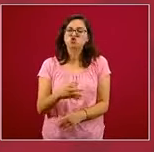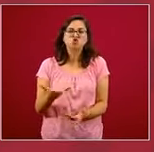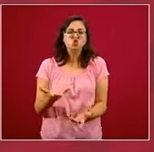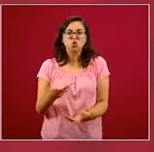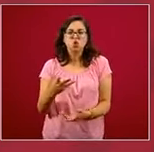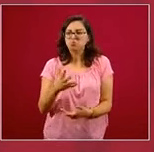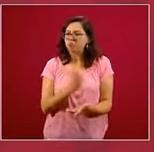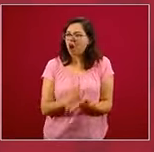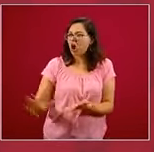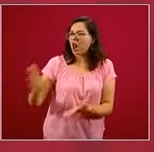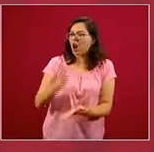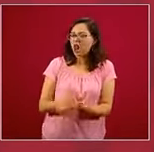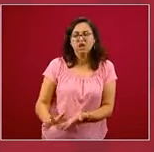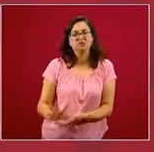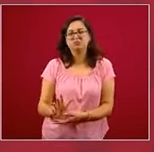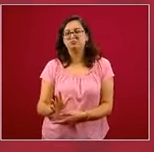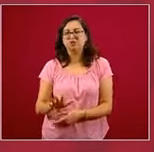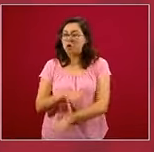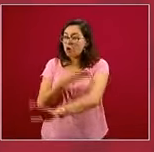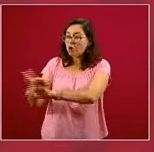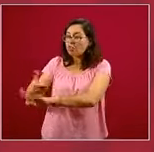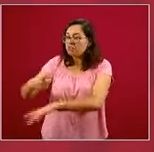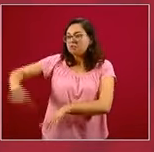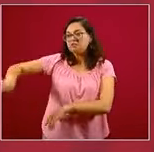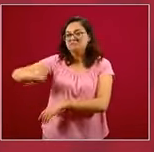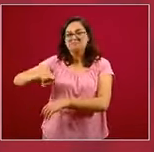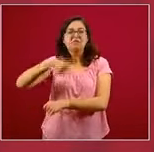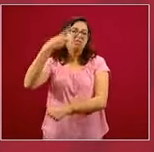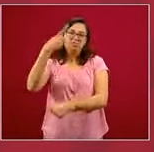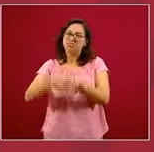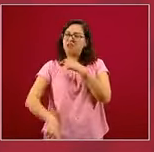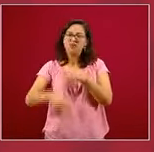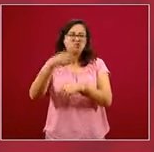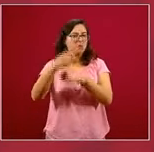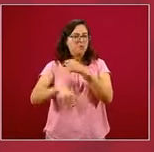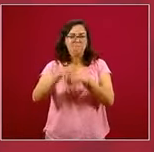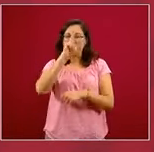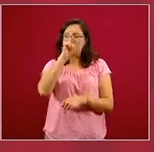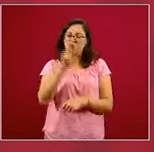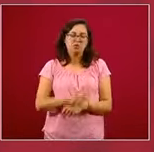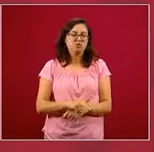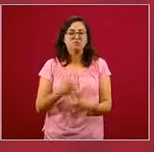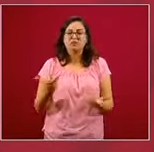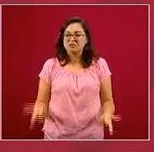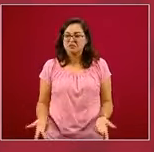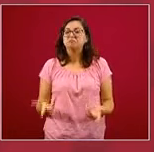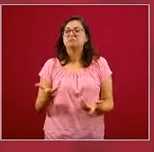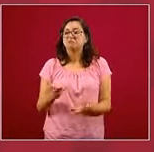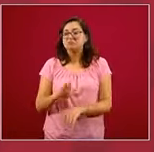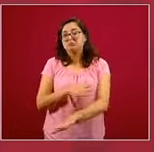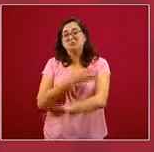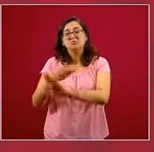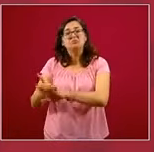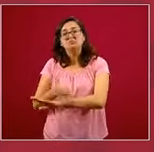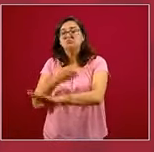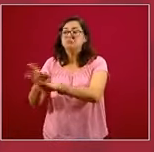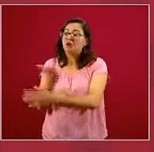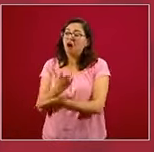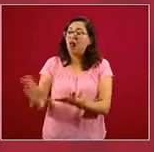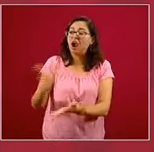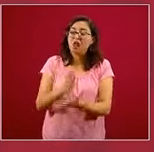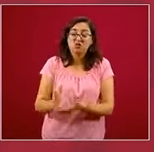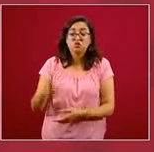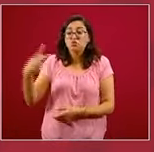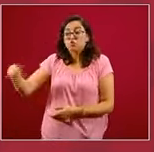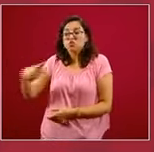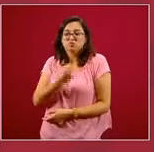que es completamente dañino para la salud. La pobreza es dañina para la salud, la injusticia es dañina para la salud. En